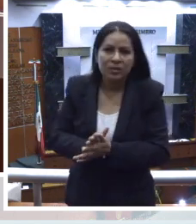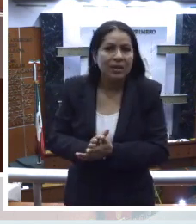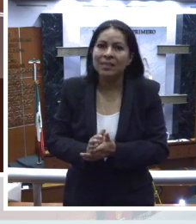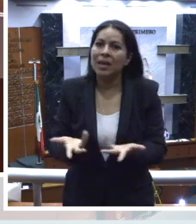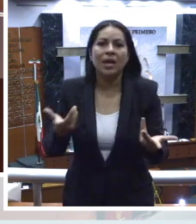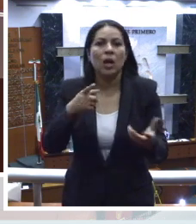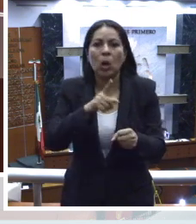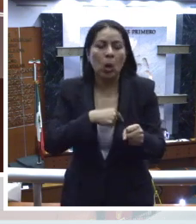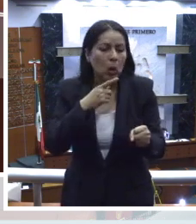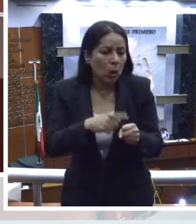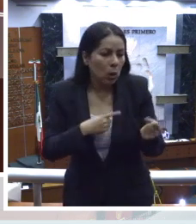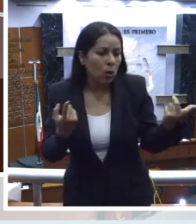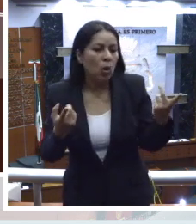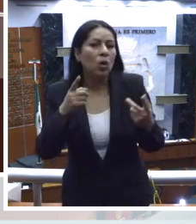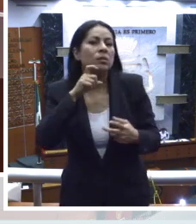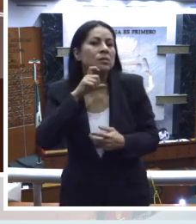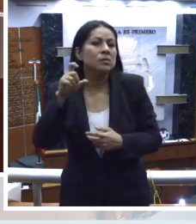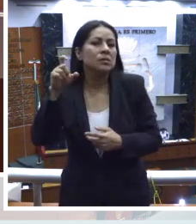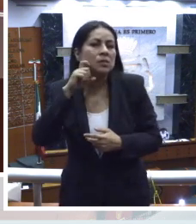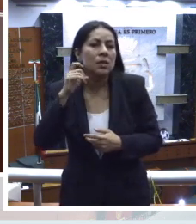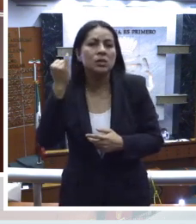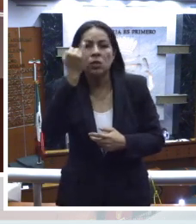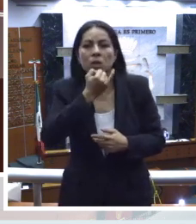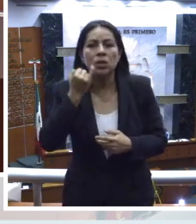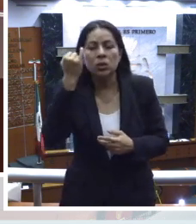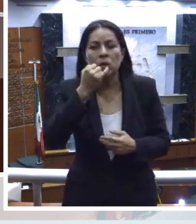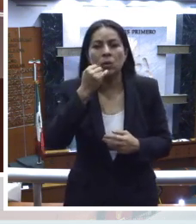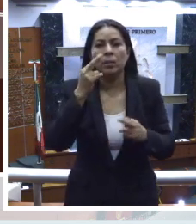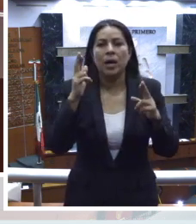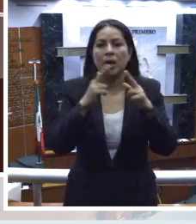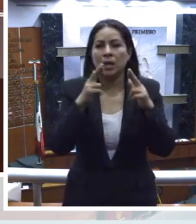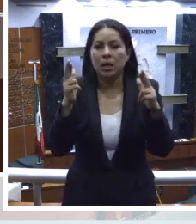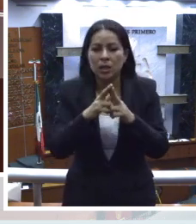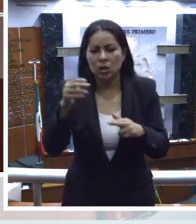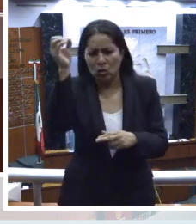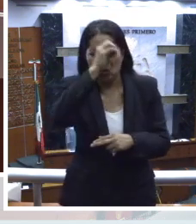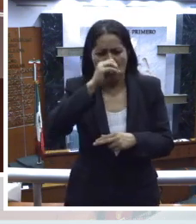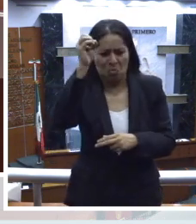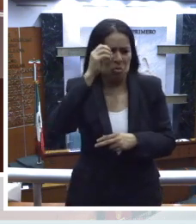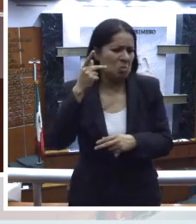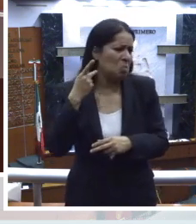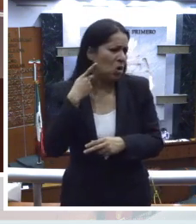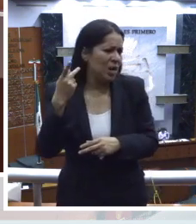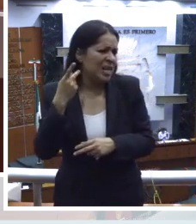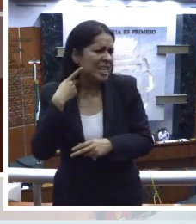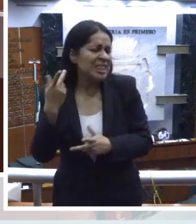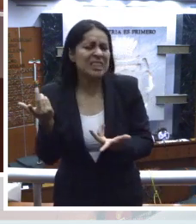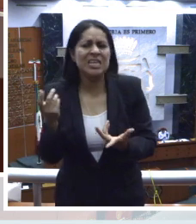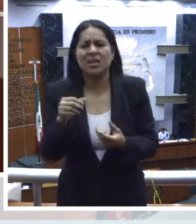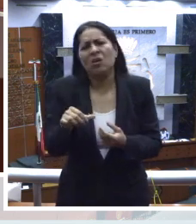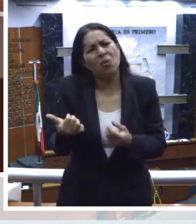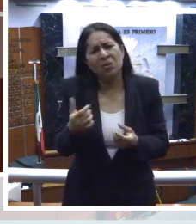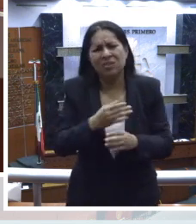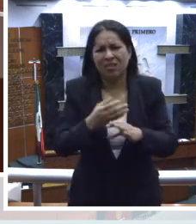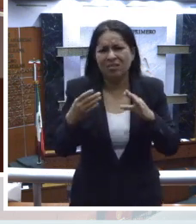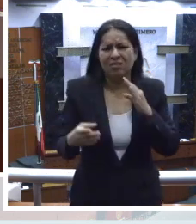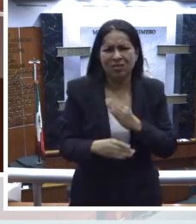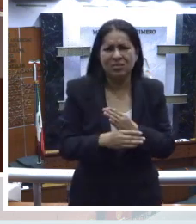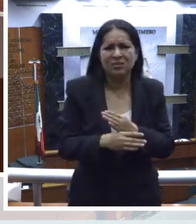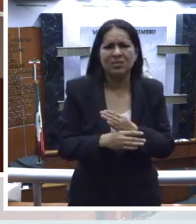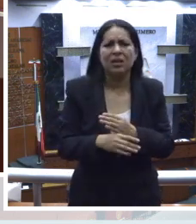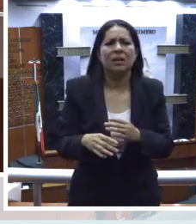raza, color, sexo, idioma, religión, opiniones políticas o de cualquier otra índole,